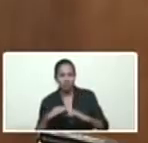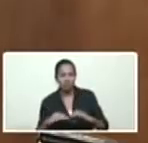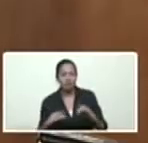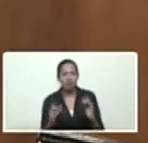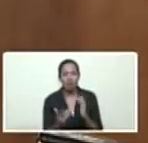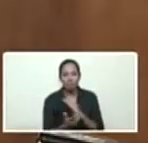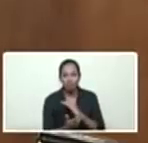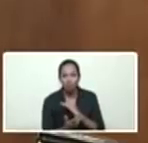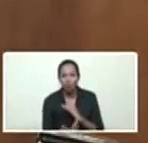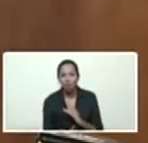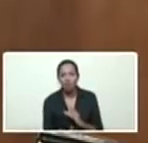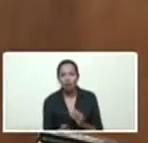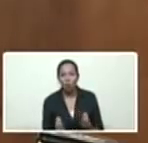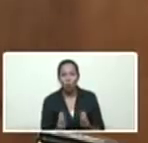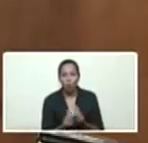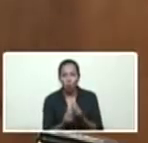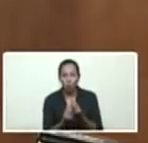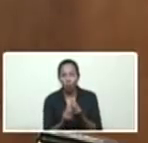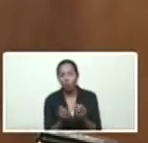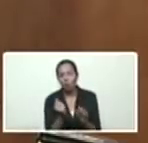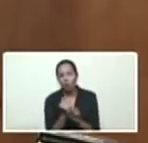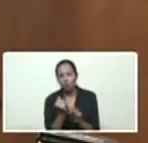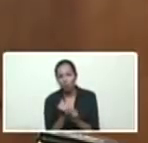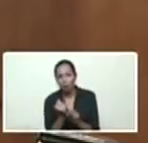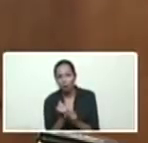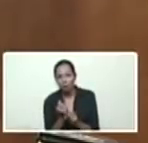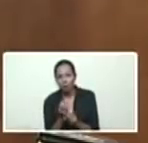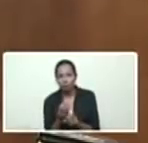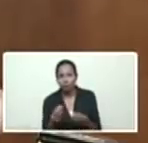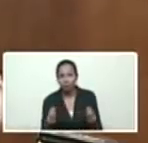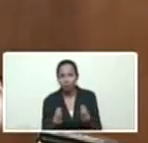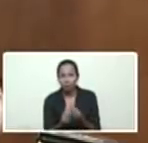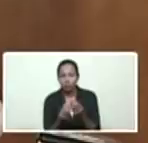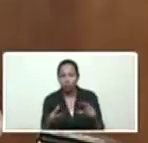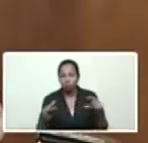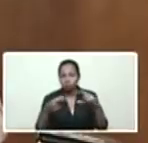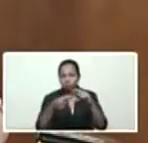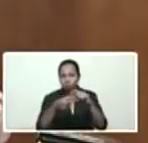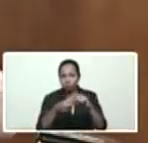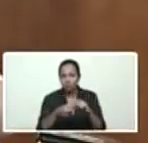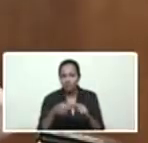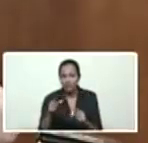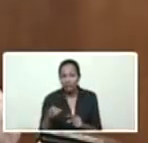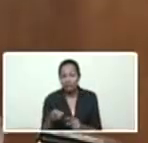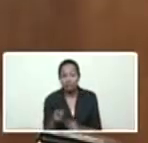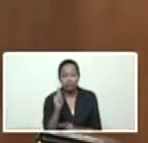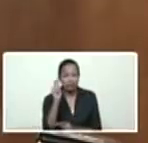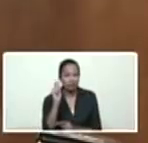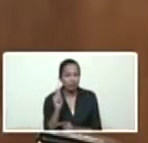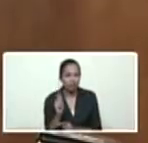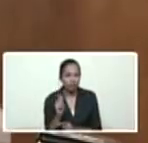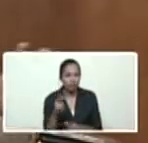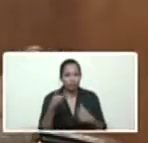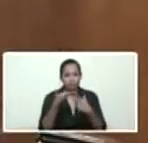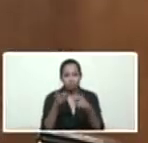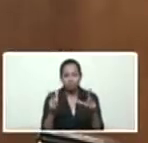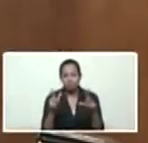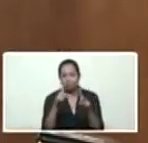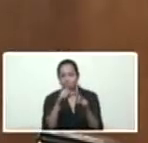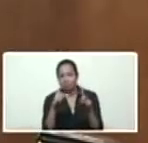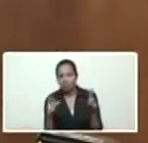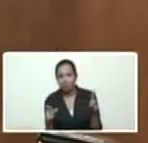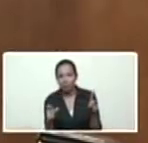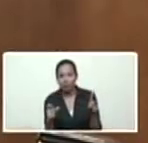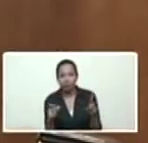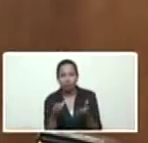junto a los trabajadores de Corpoelépto los dos así unidos en esta tremenda tarea de liberar el sistema eléctrico de todas